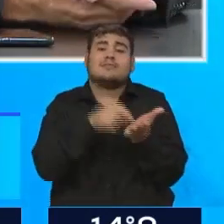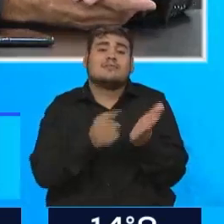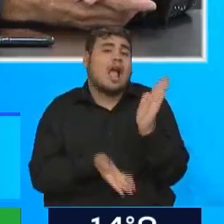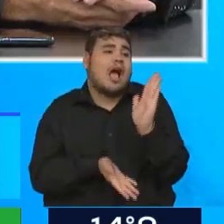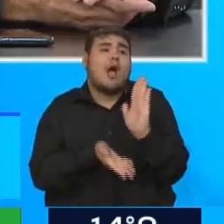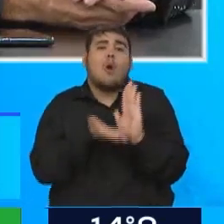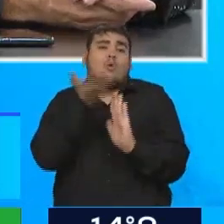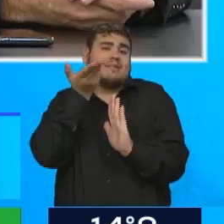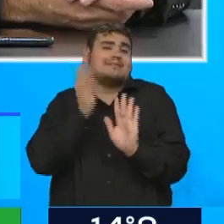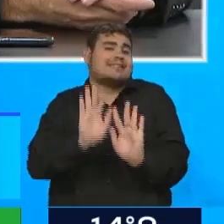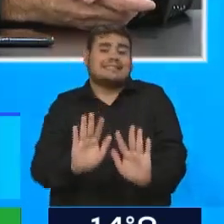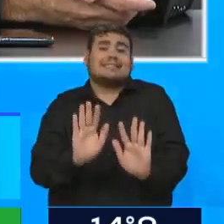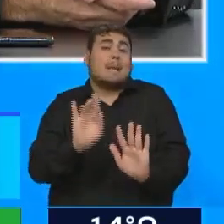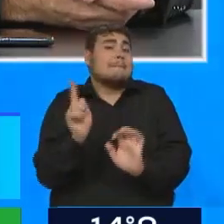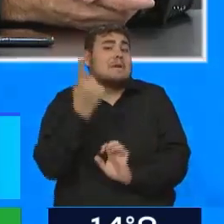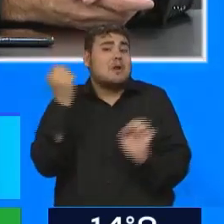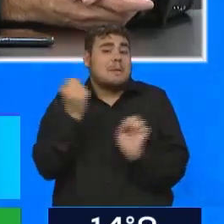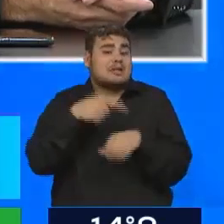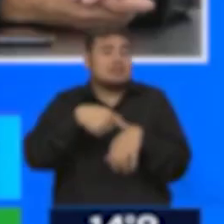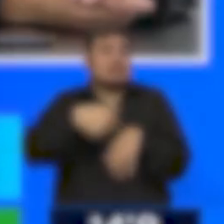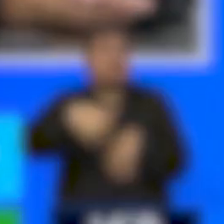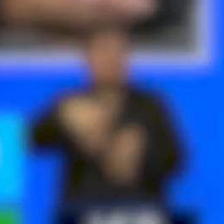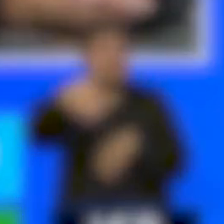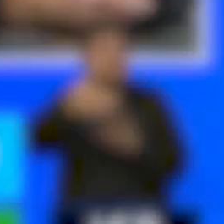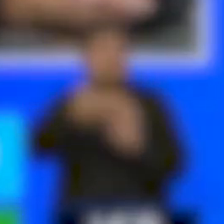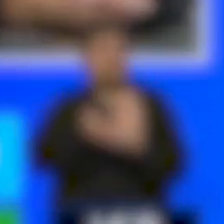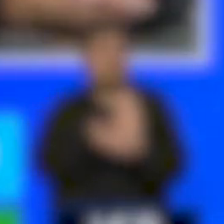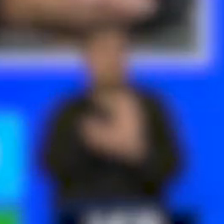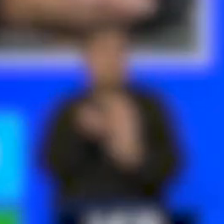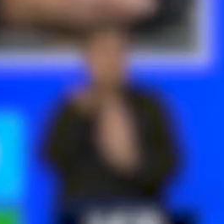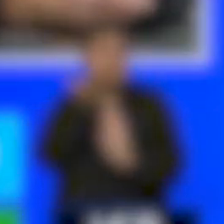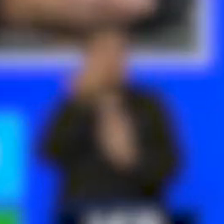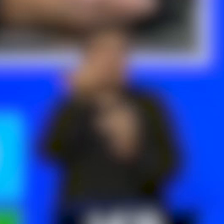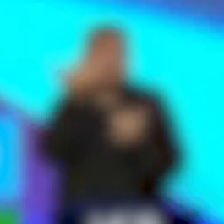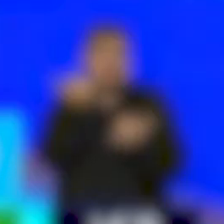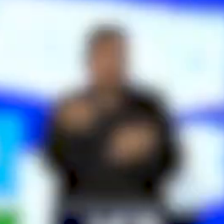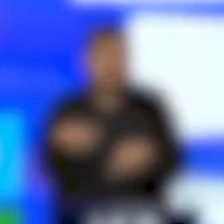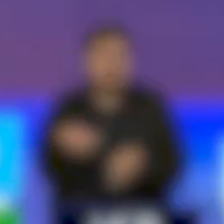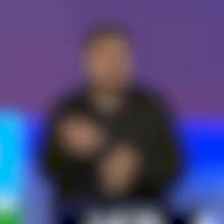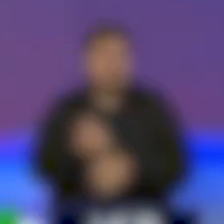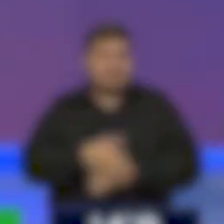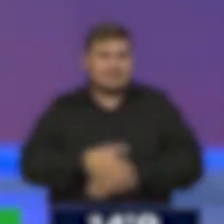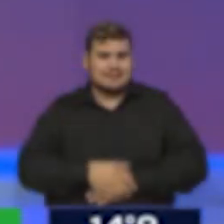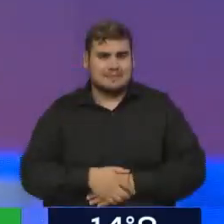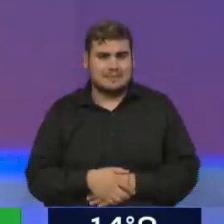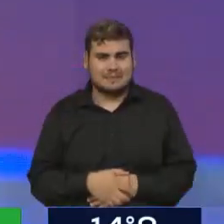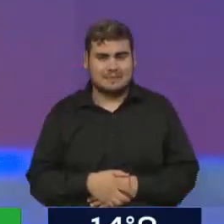del primero de mayo. Gracias, Jorge. Para la próxima nota me gustaría...